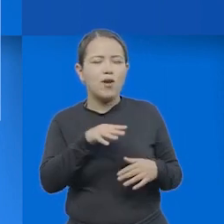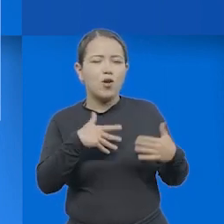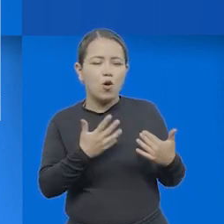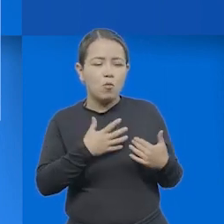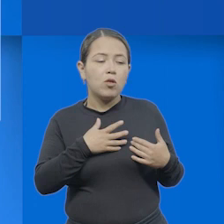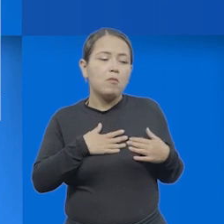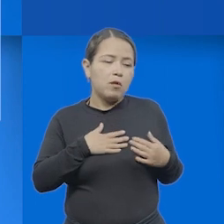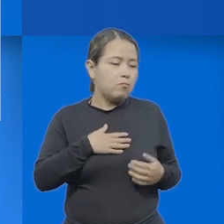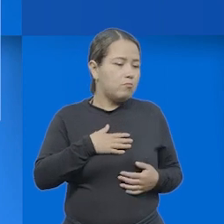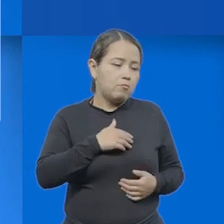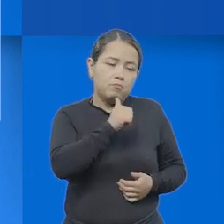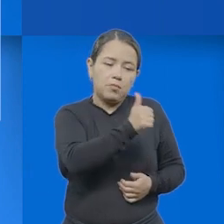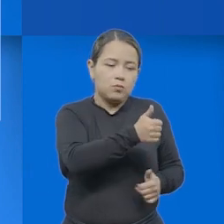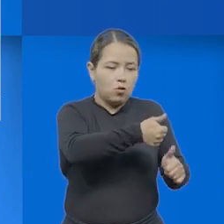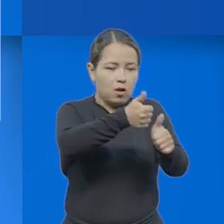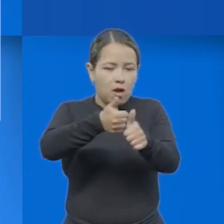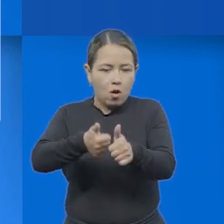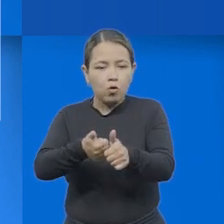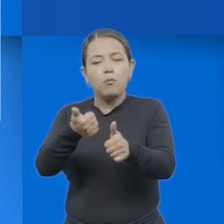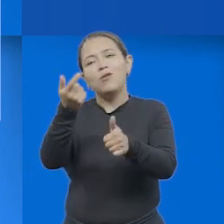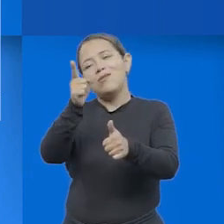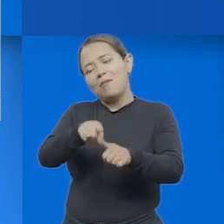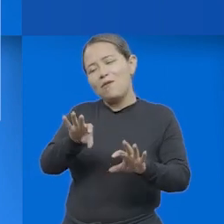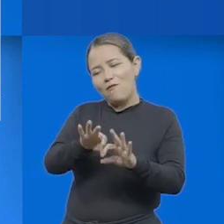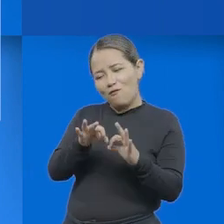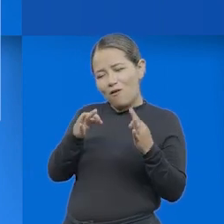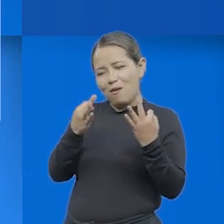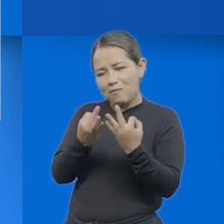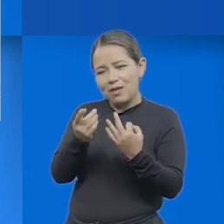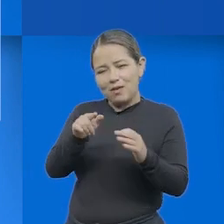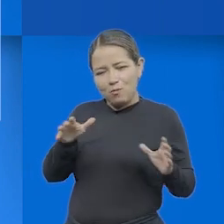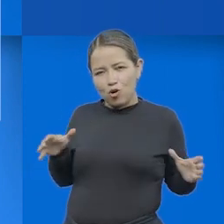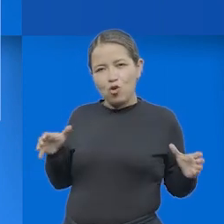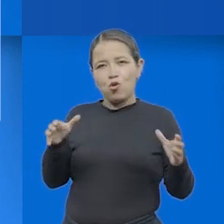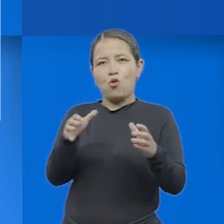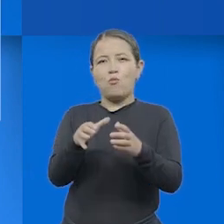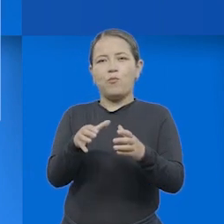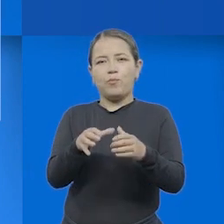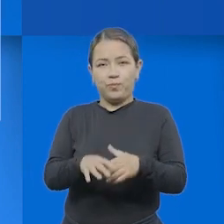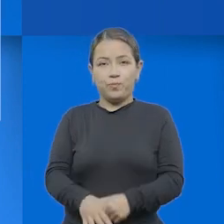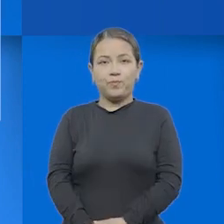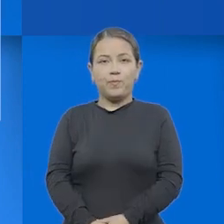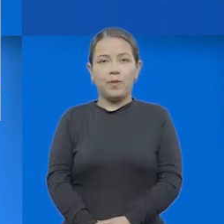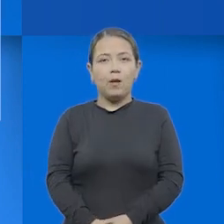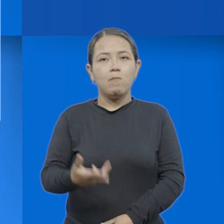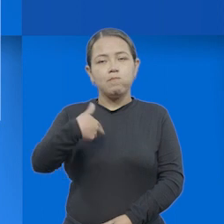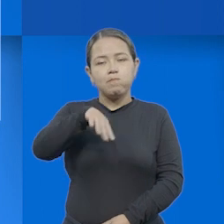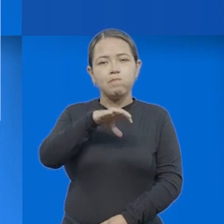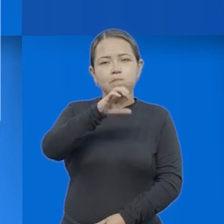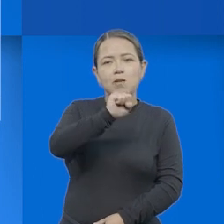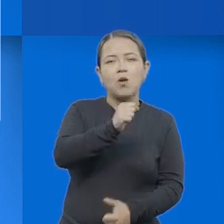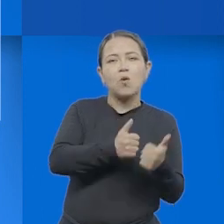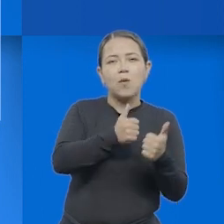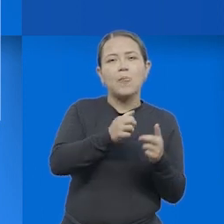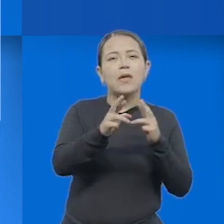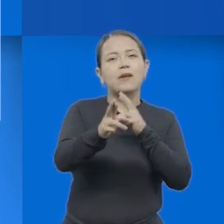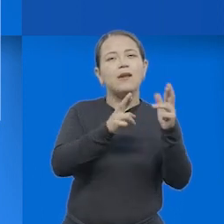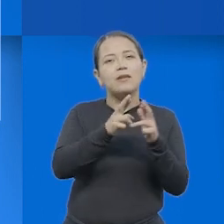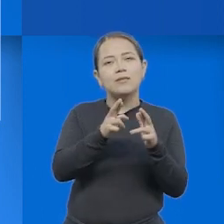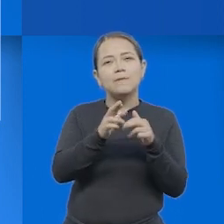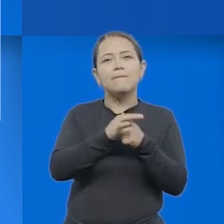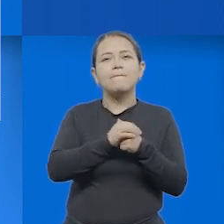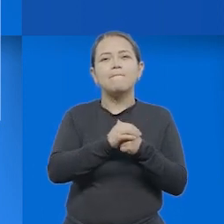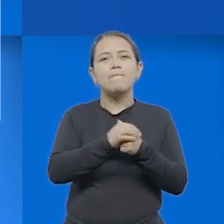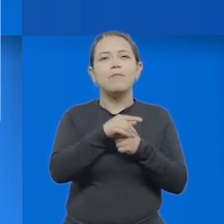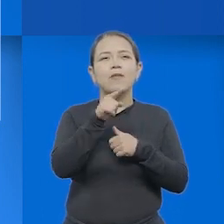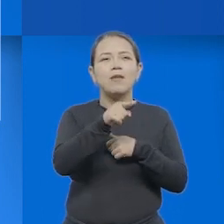tanto de manera individual como familiar y grupal. Acá encontramos una relación